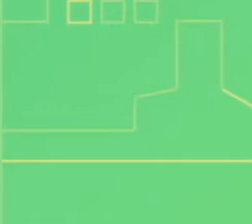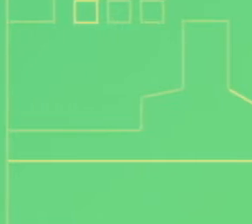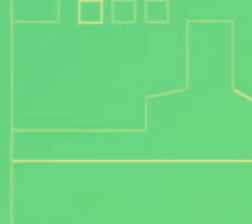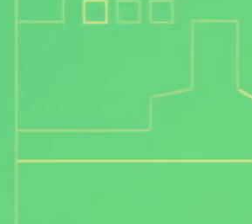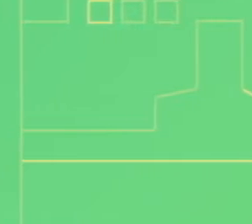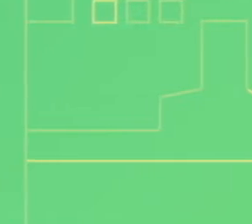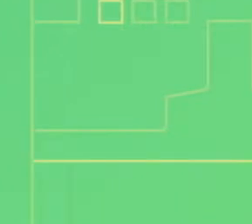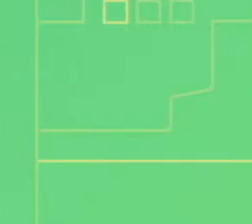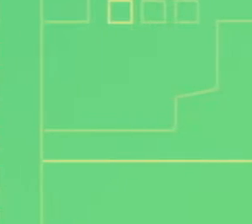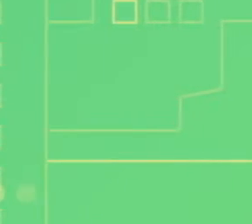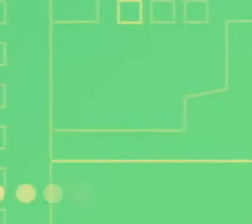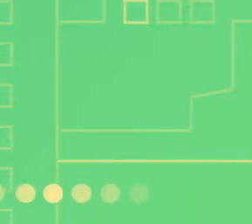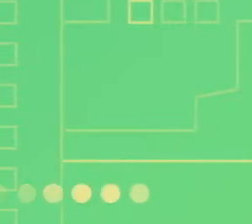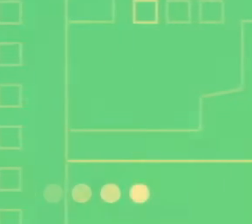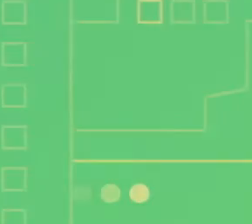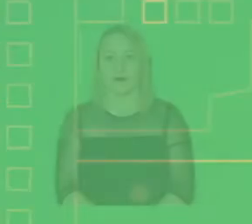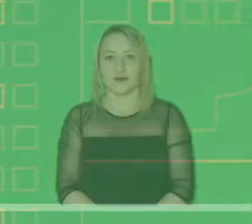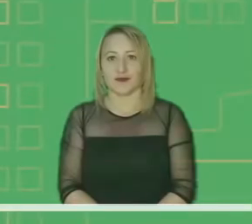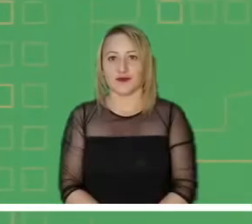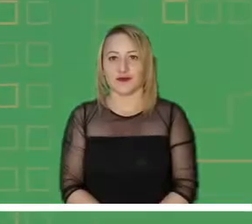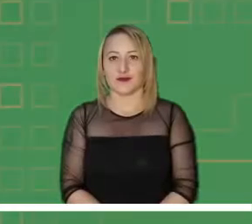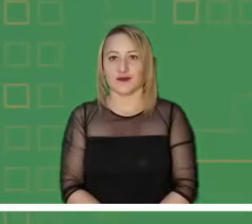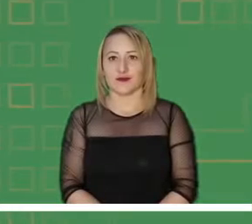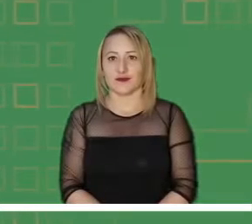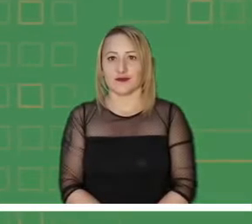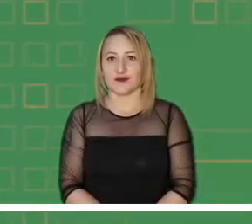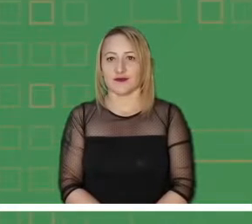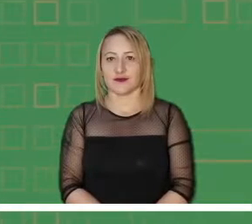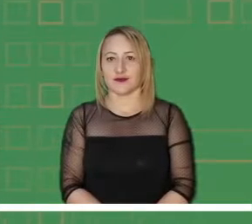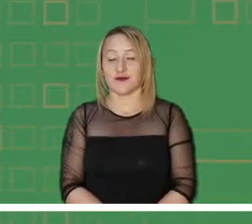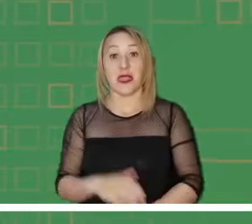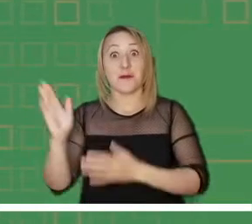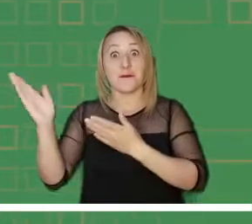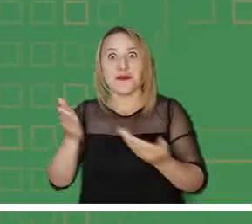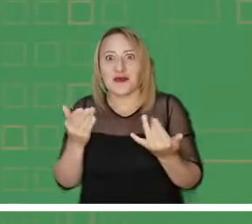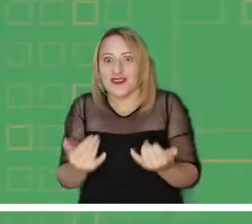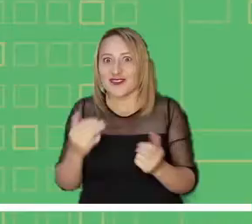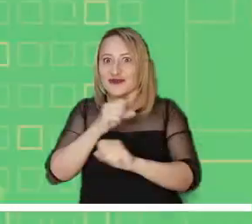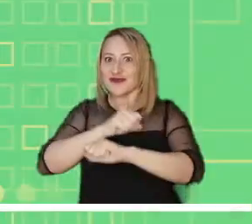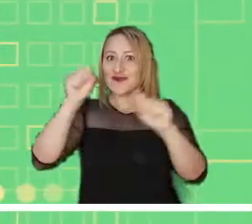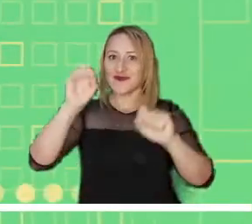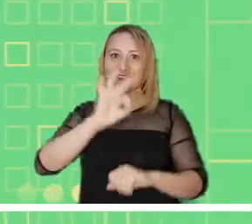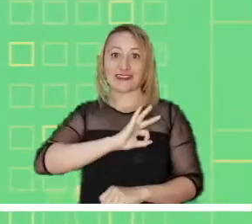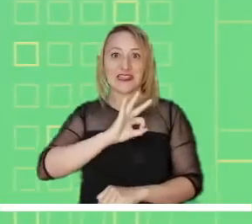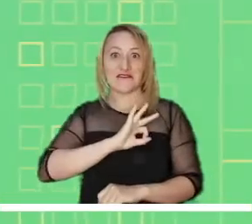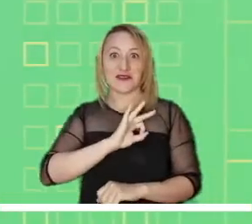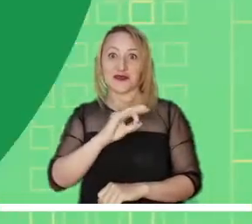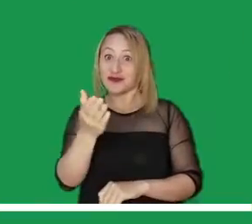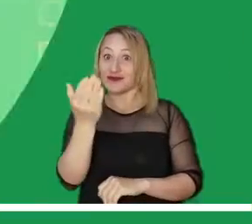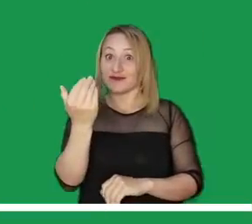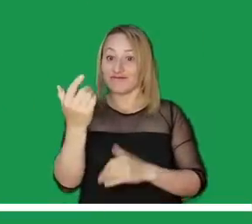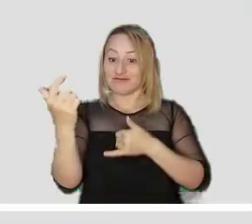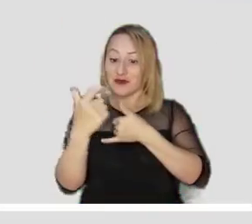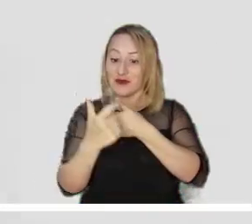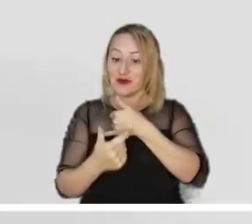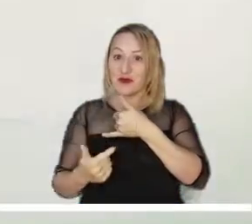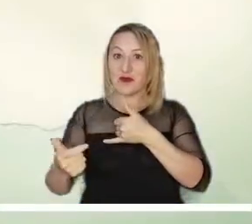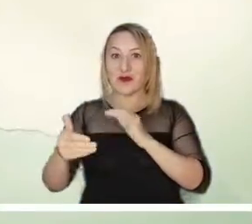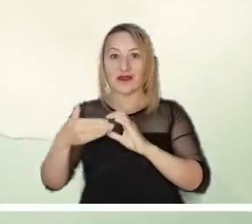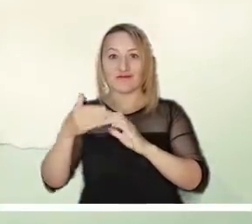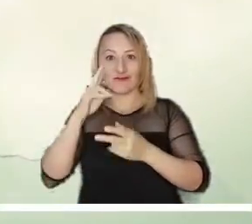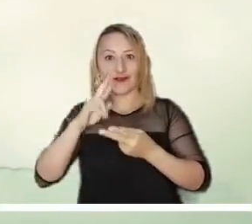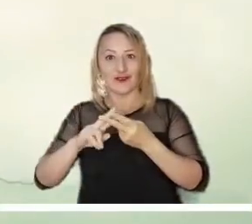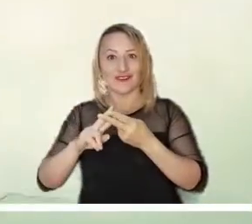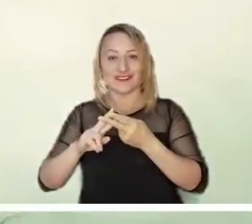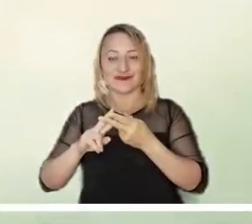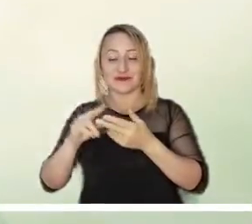Les damos la bienvenida en esta mañana de sábado y los invitamos a seguir nuestro recorrido meteorológico por las diferentes regiones de